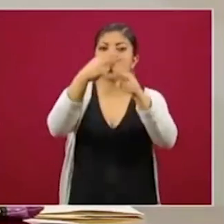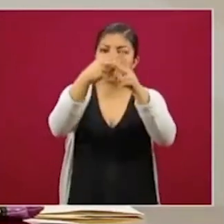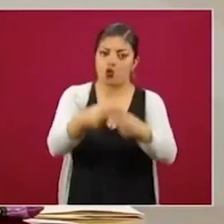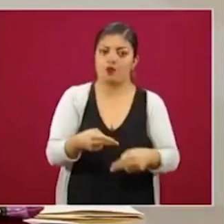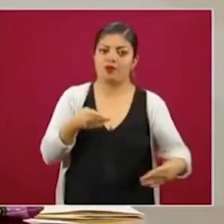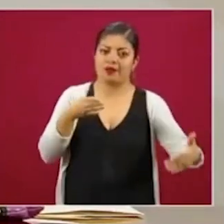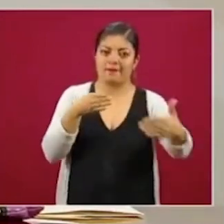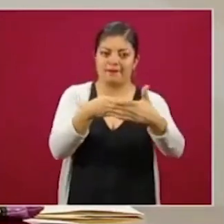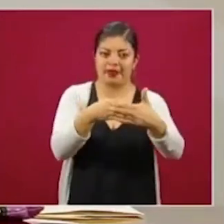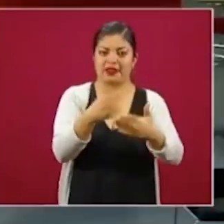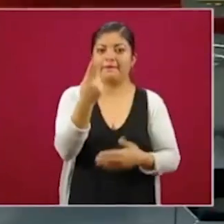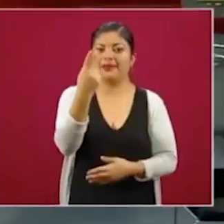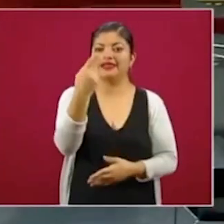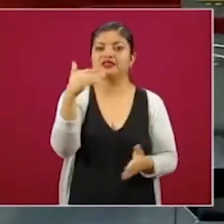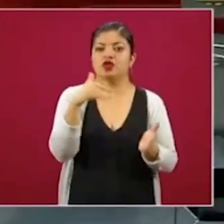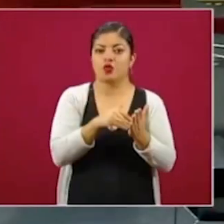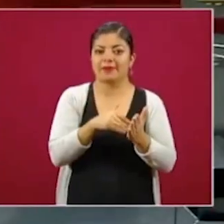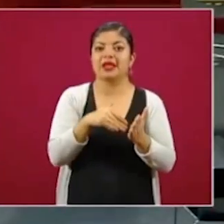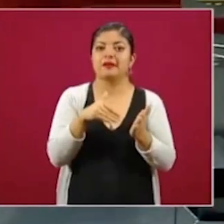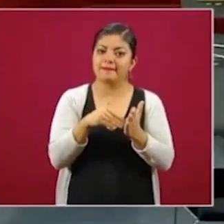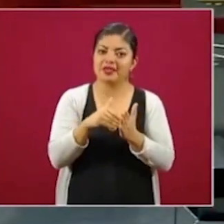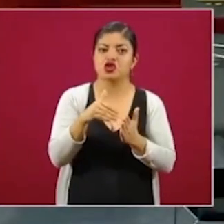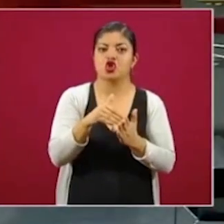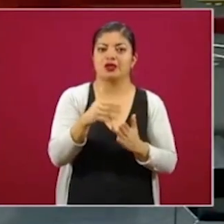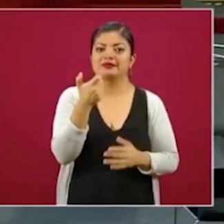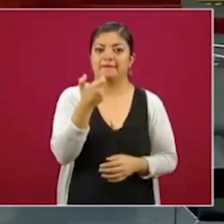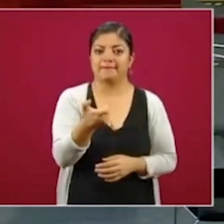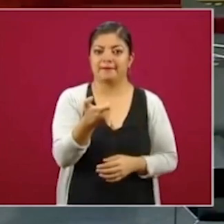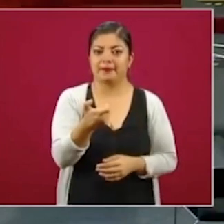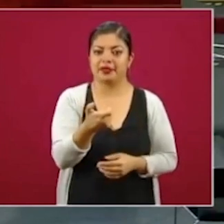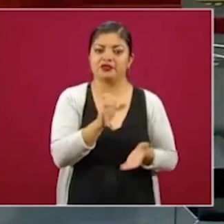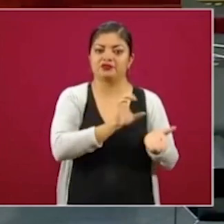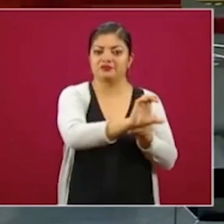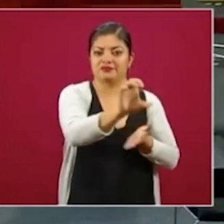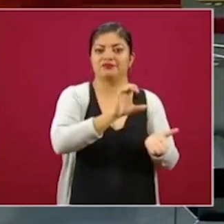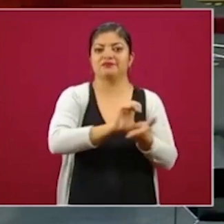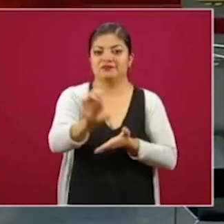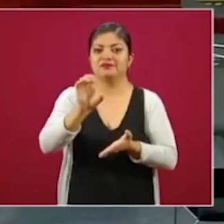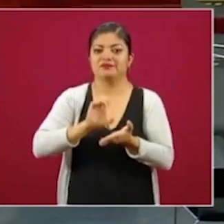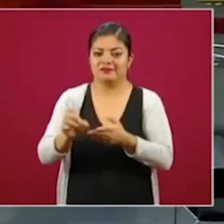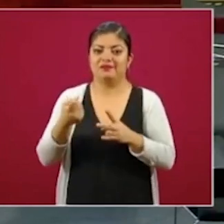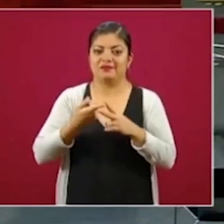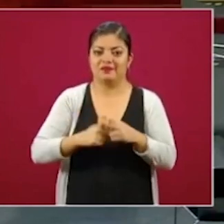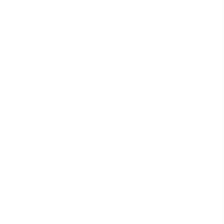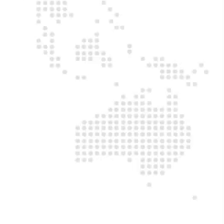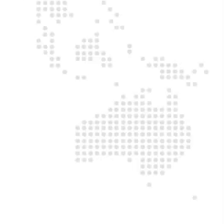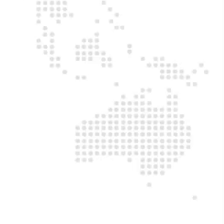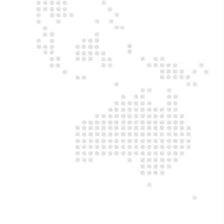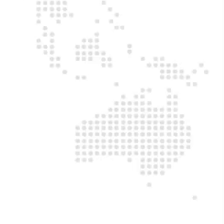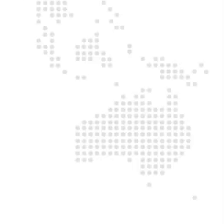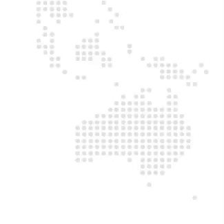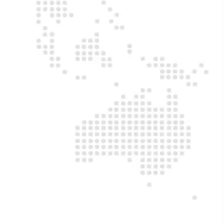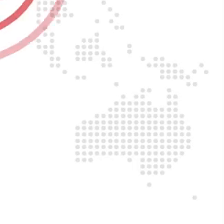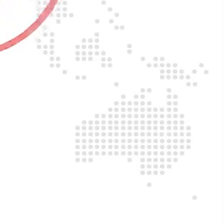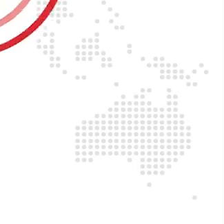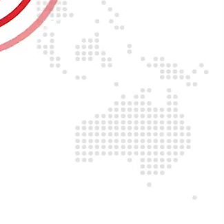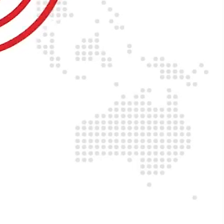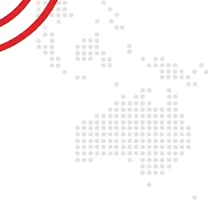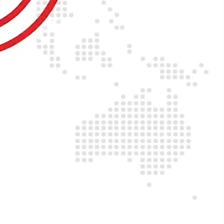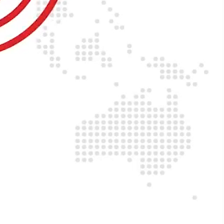meta de 25 mil millones de pesos dispersados a partir del 4 de mayo. ¡Gracias!